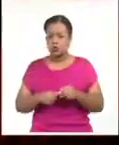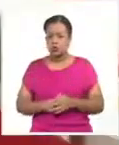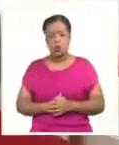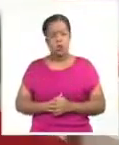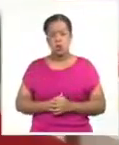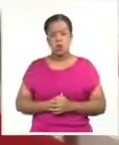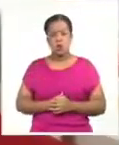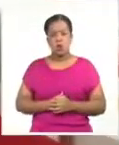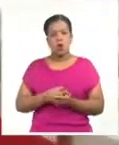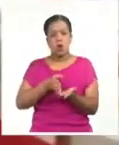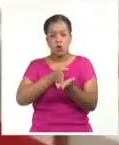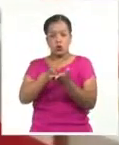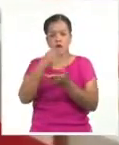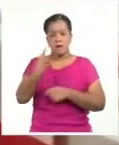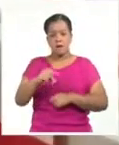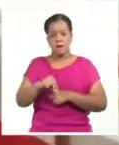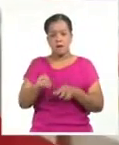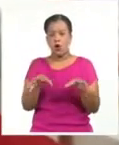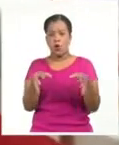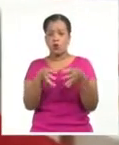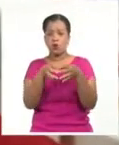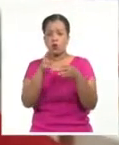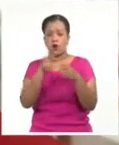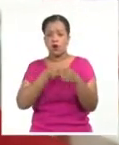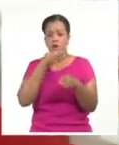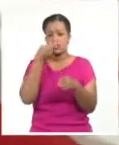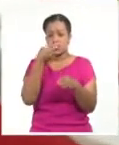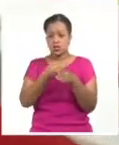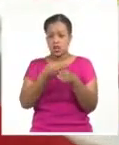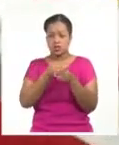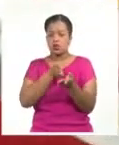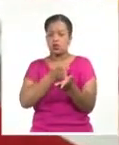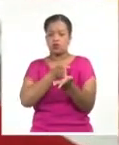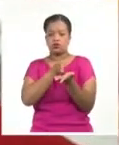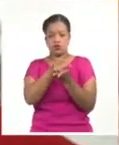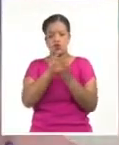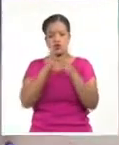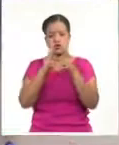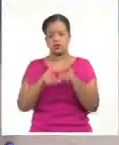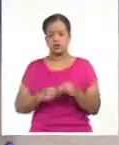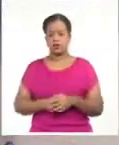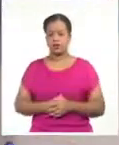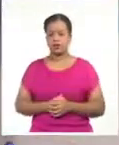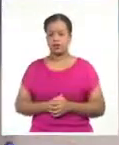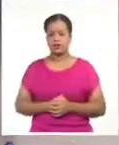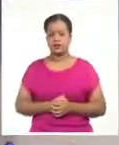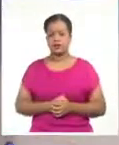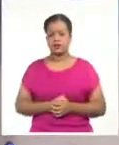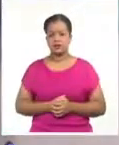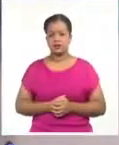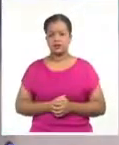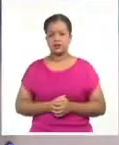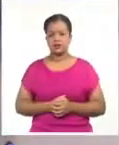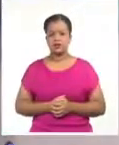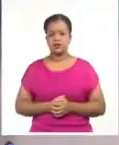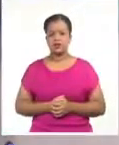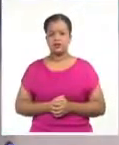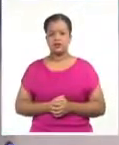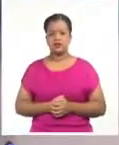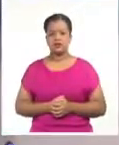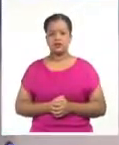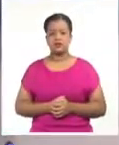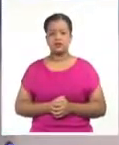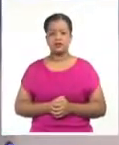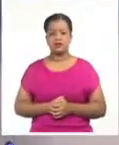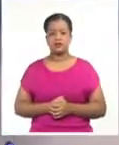entrenando y el equipo que nos va a representar va a mantener los resultados esperados. Y de esta forma estamos poniendo punto final